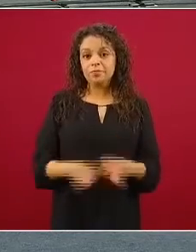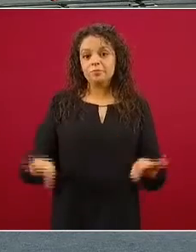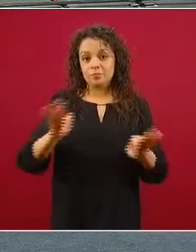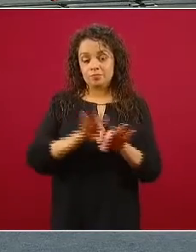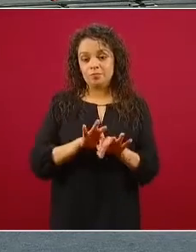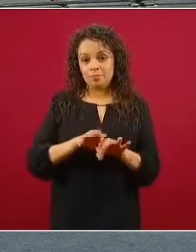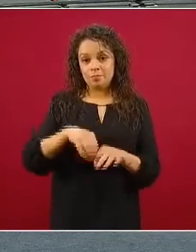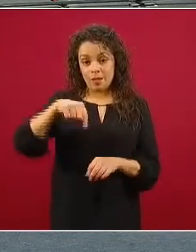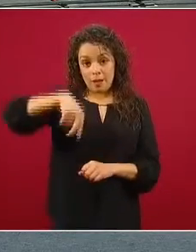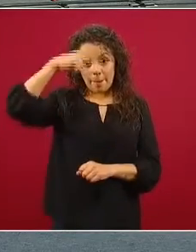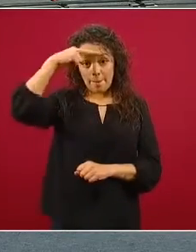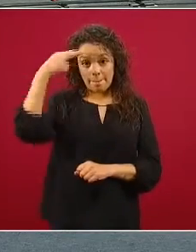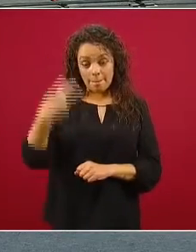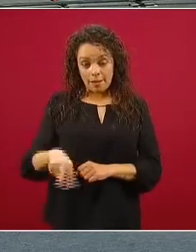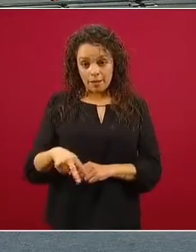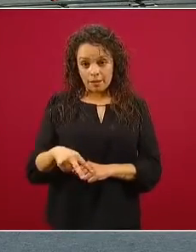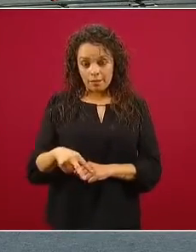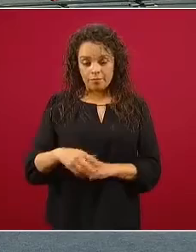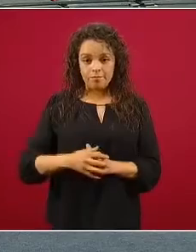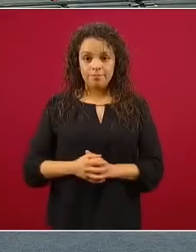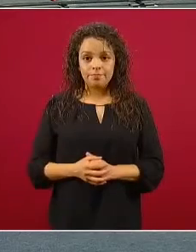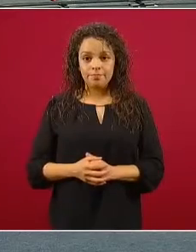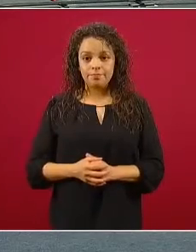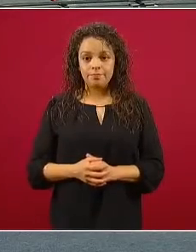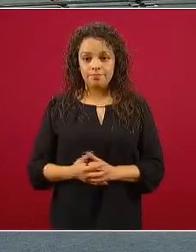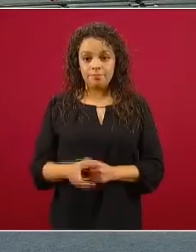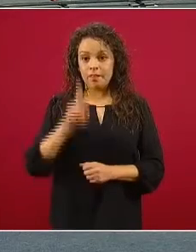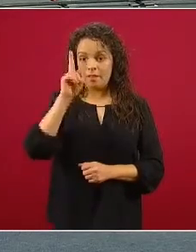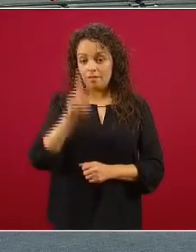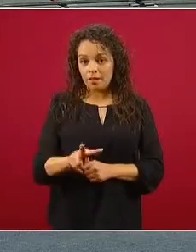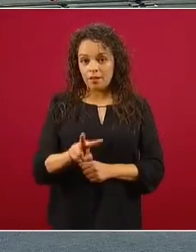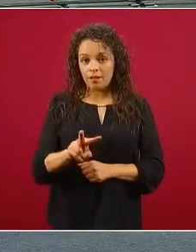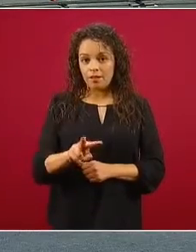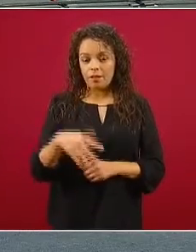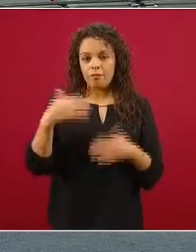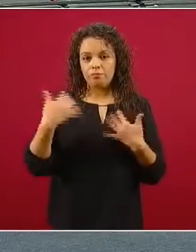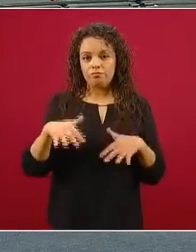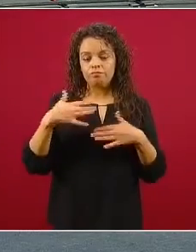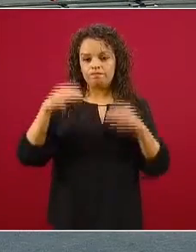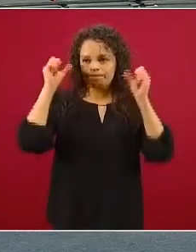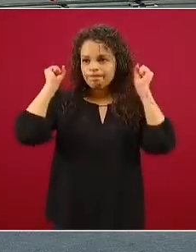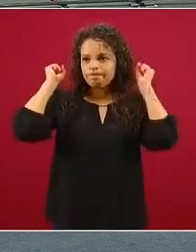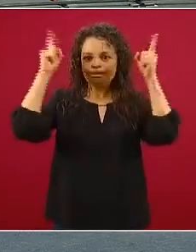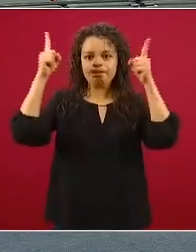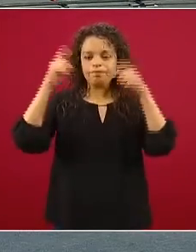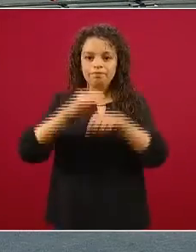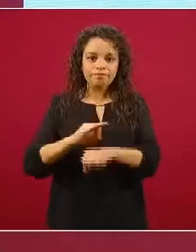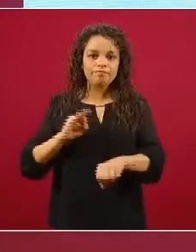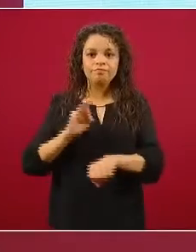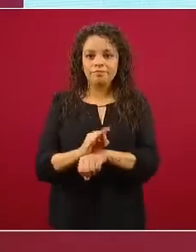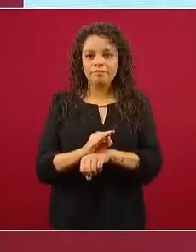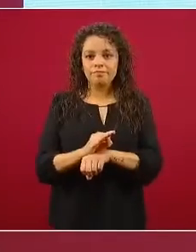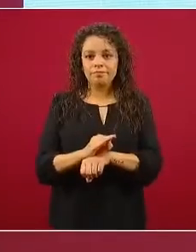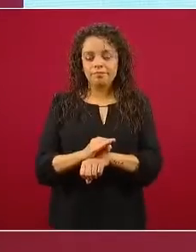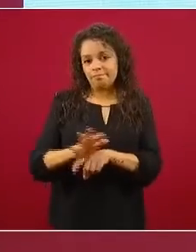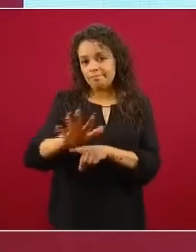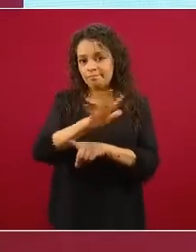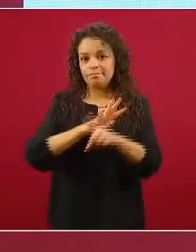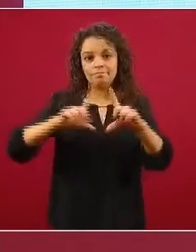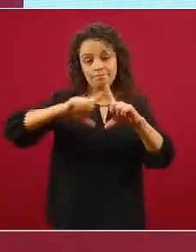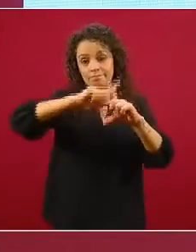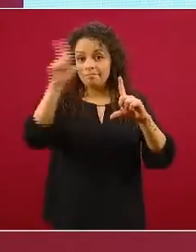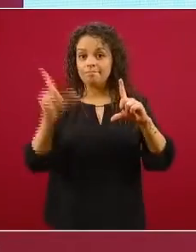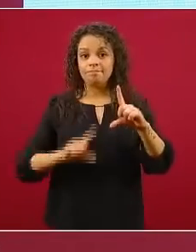paisanos. Celebramos esa defensa heroica de nuestra soberanía. Y hoy,